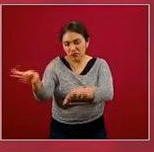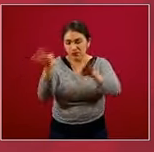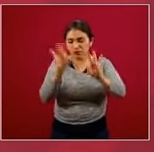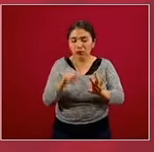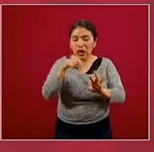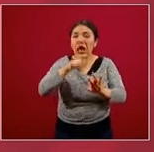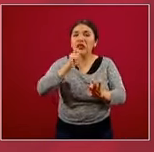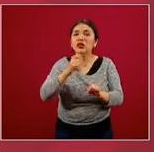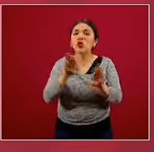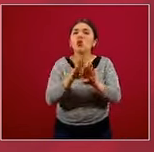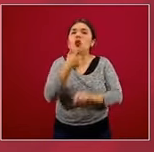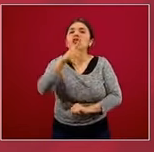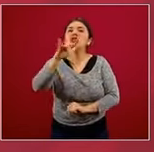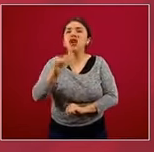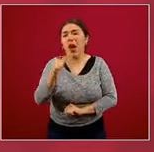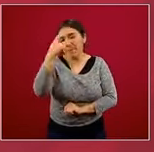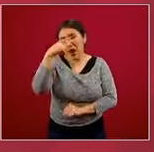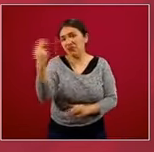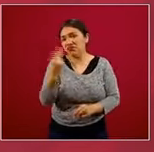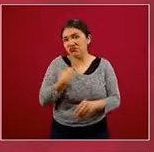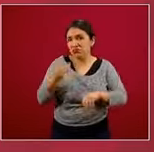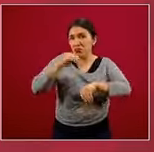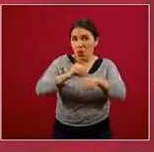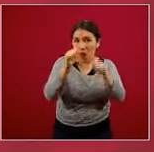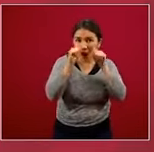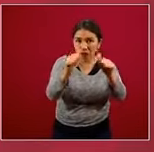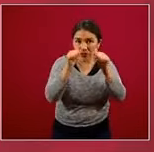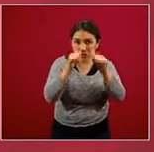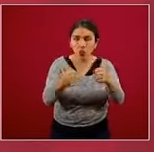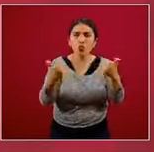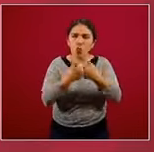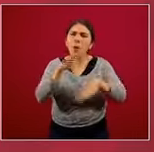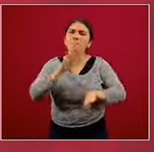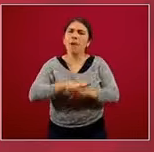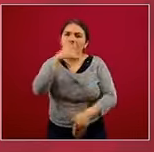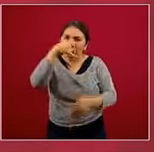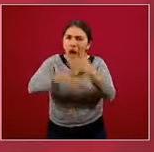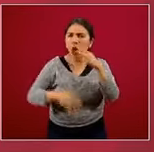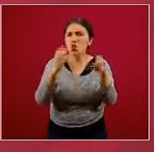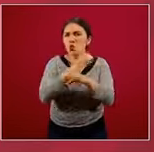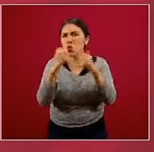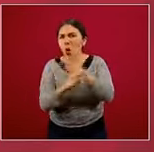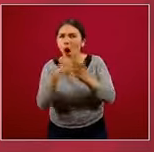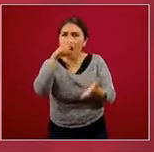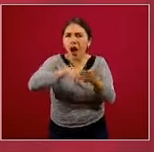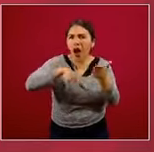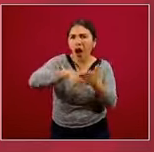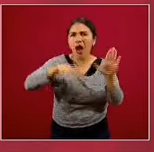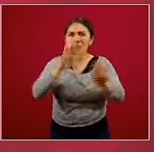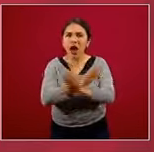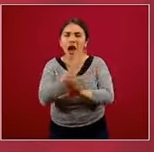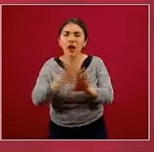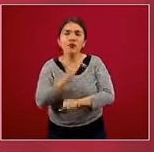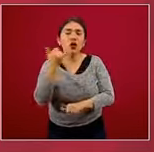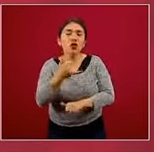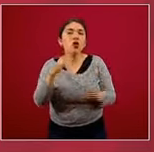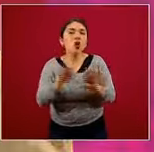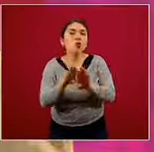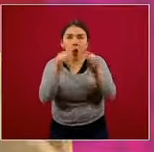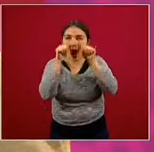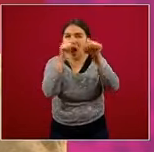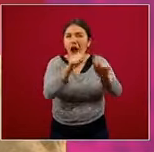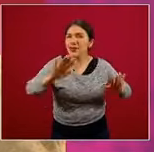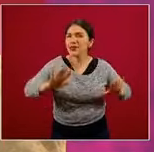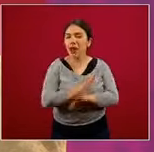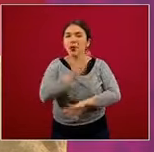la guía técnica necesaria. Con algunas ampliaciones, algunas modificaciones y un cambio de enfoque